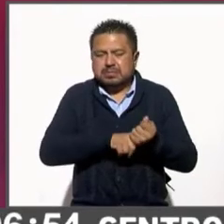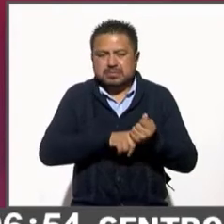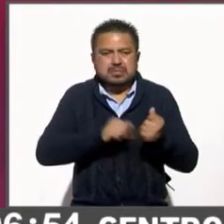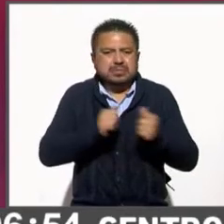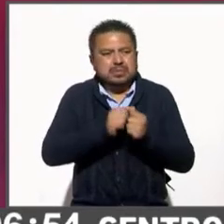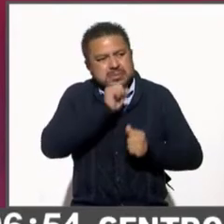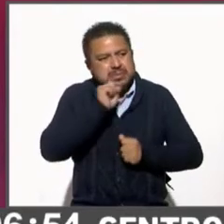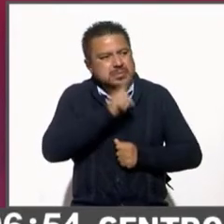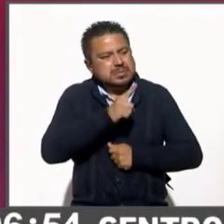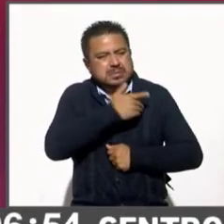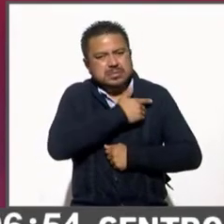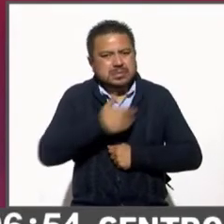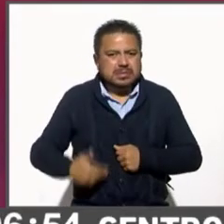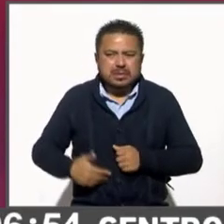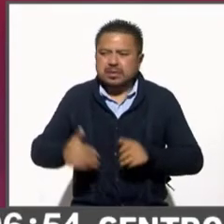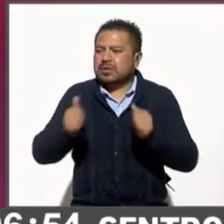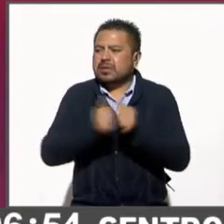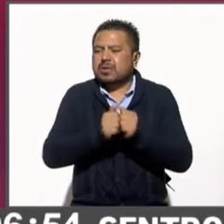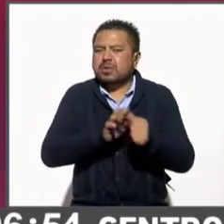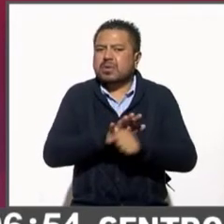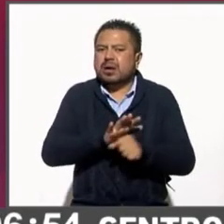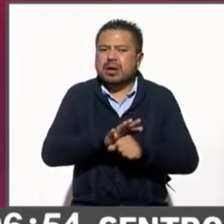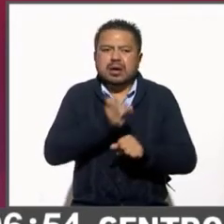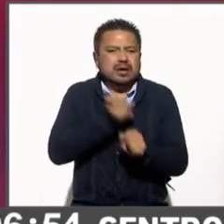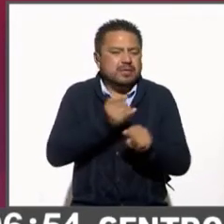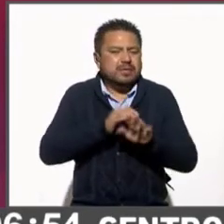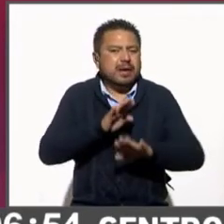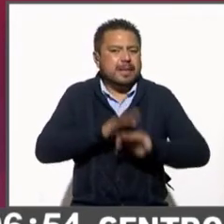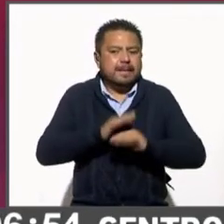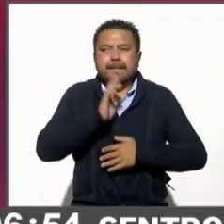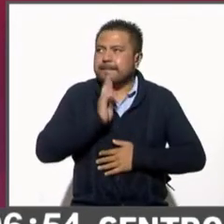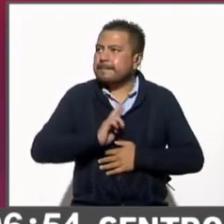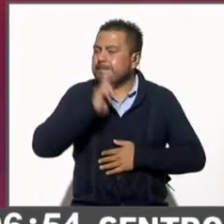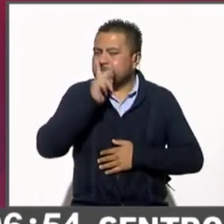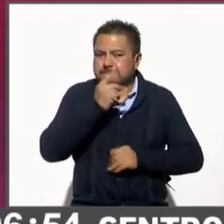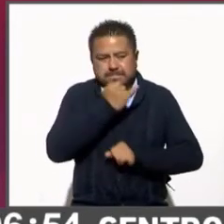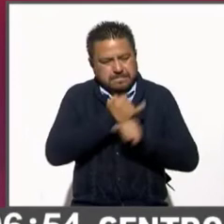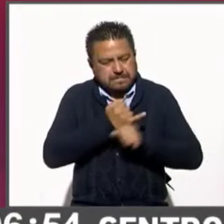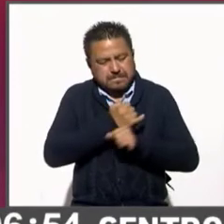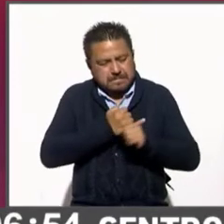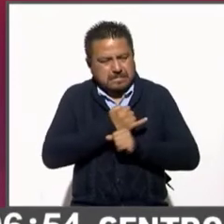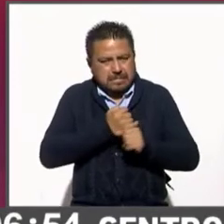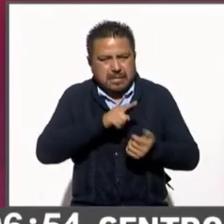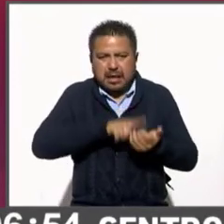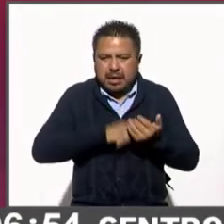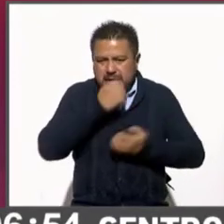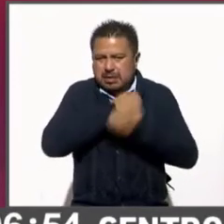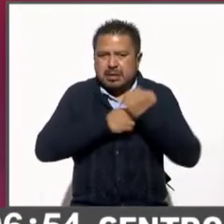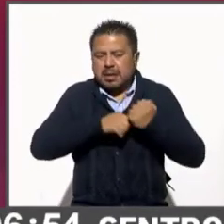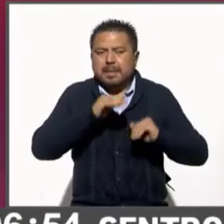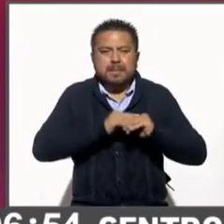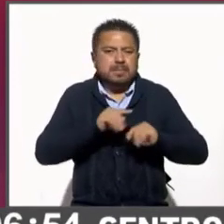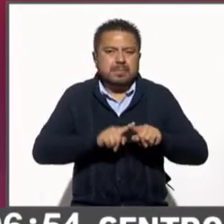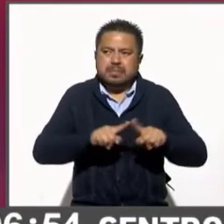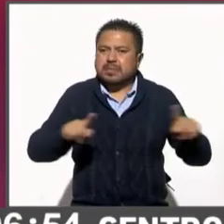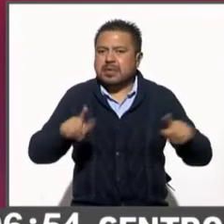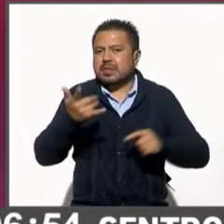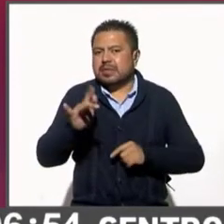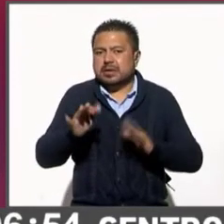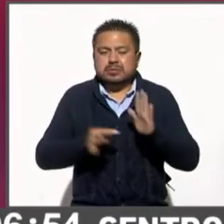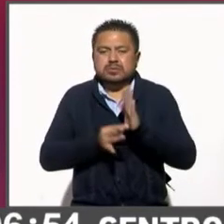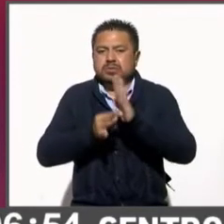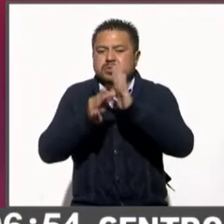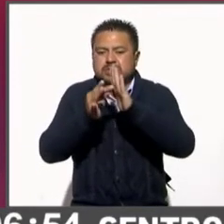Entre el dato mejor evaluado y la percepción del presidente, hay una diferencia de más de 10 puntos. Luego,